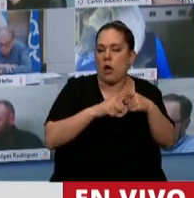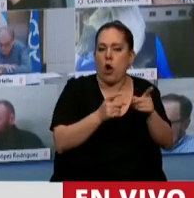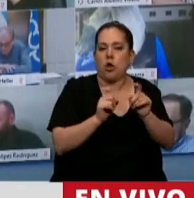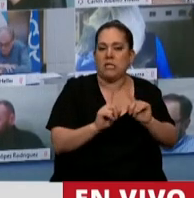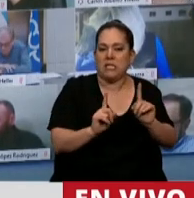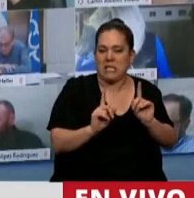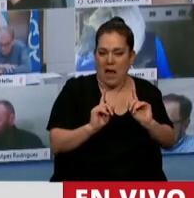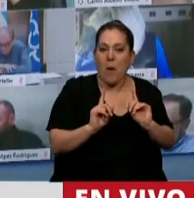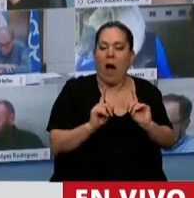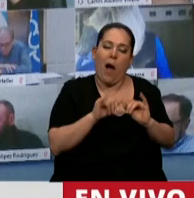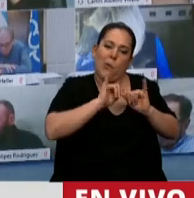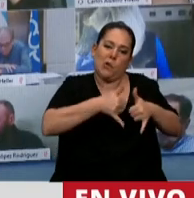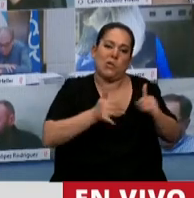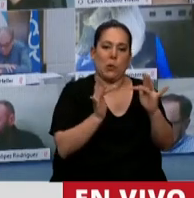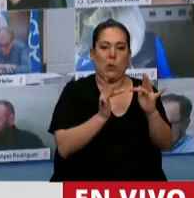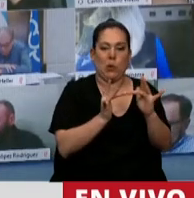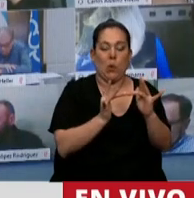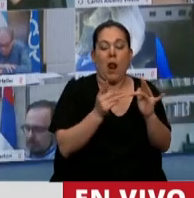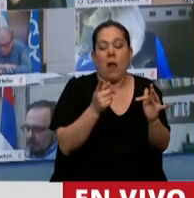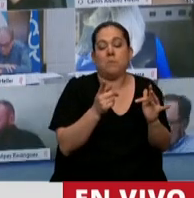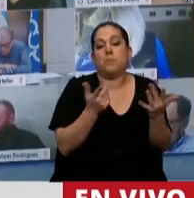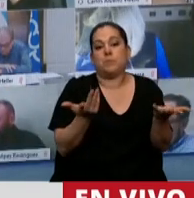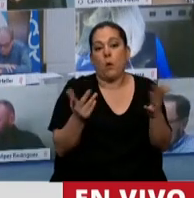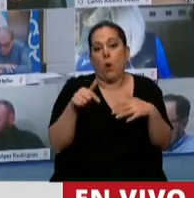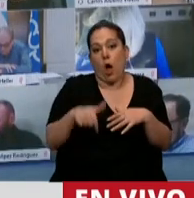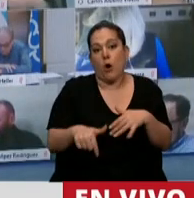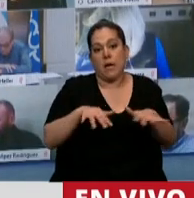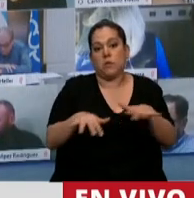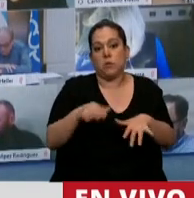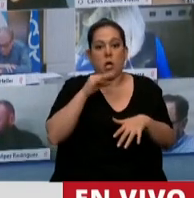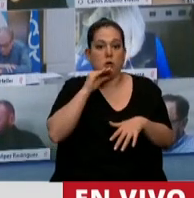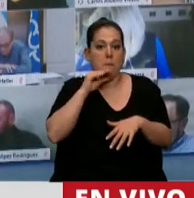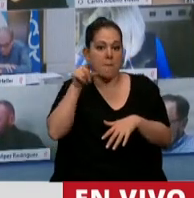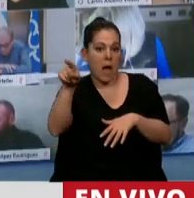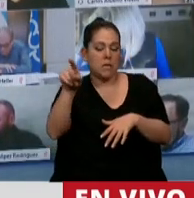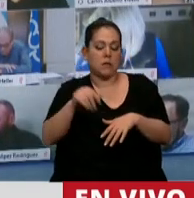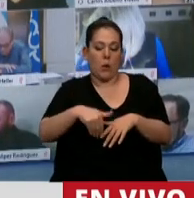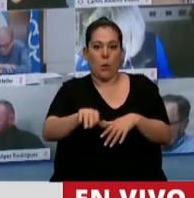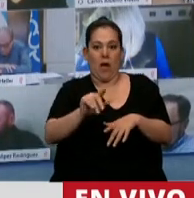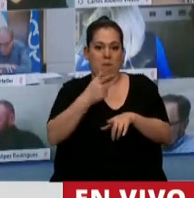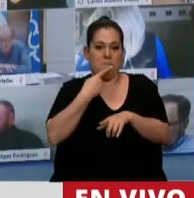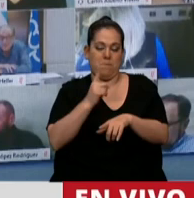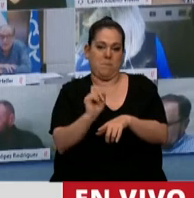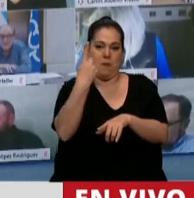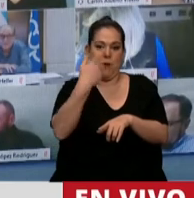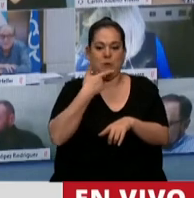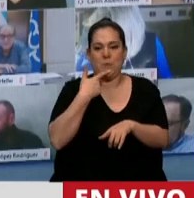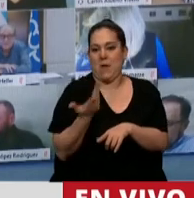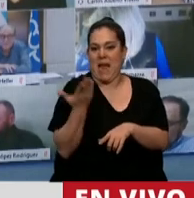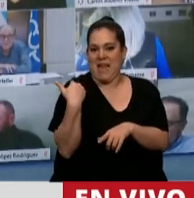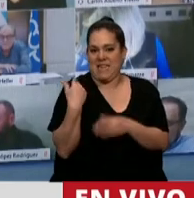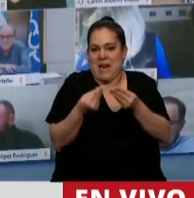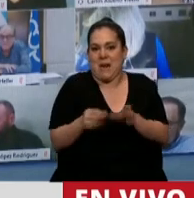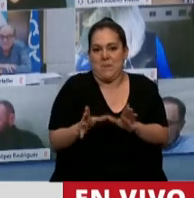Pero así llegamos a la situación suya, señor Presidente, que nos convoca para el día primero de septiembre, o sea ayer, cuando